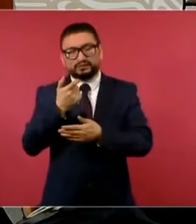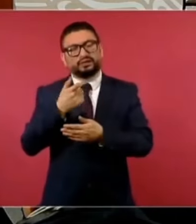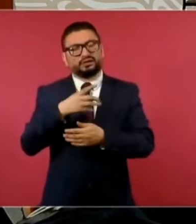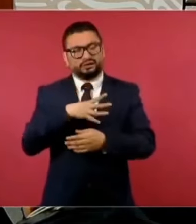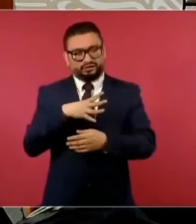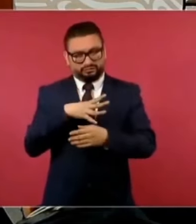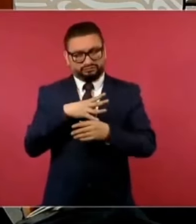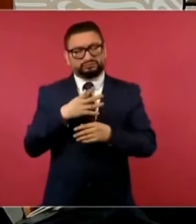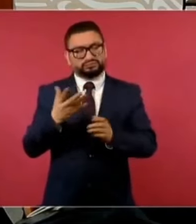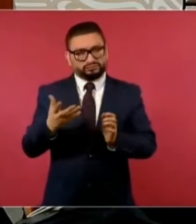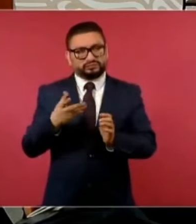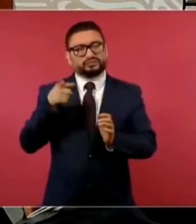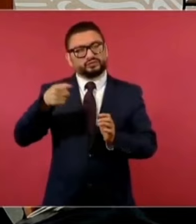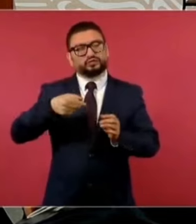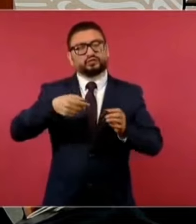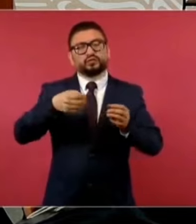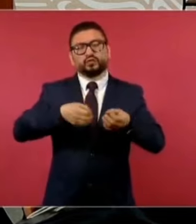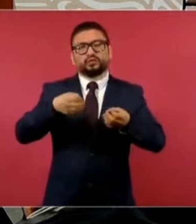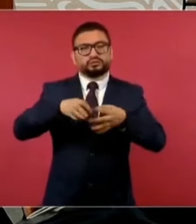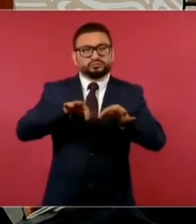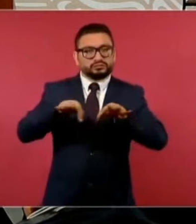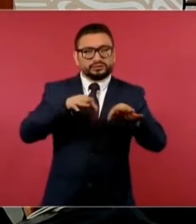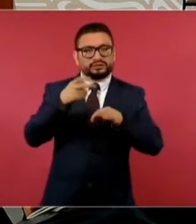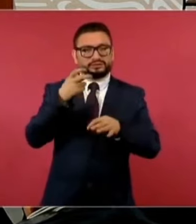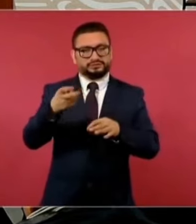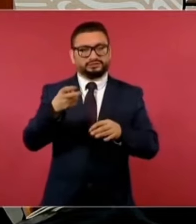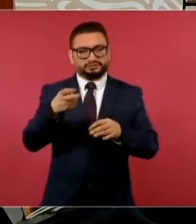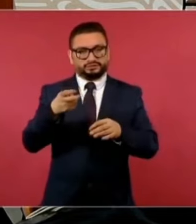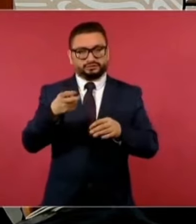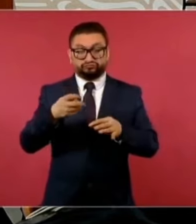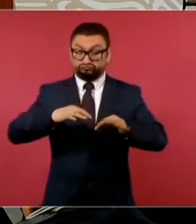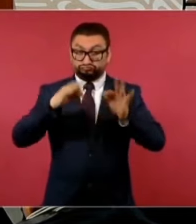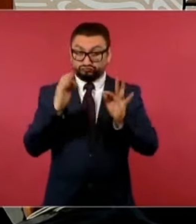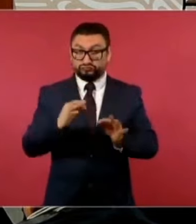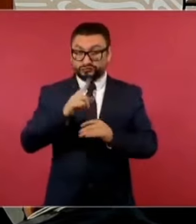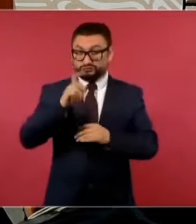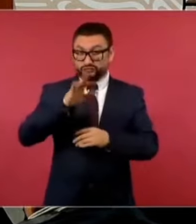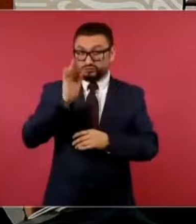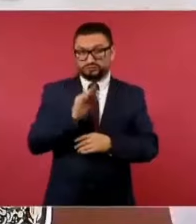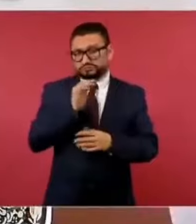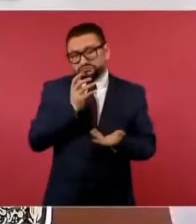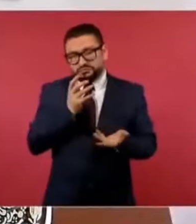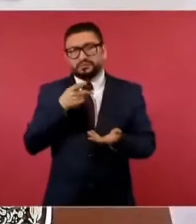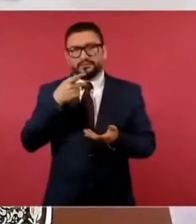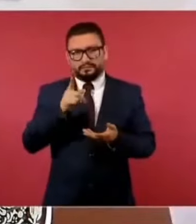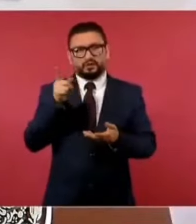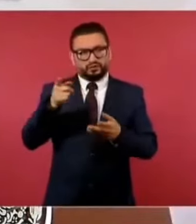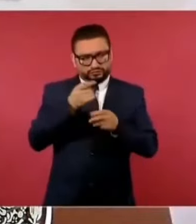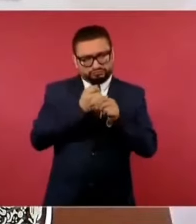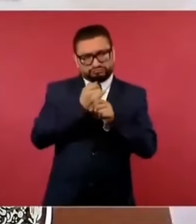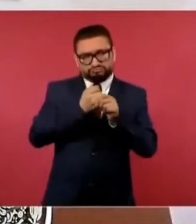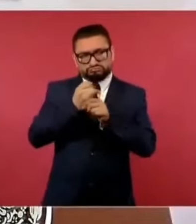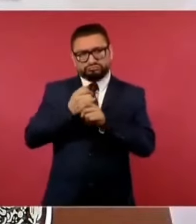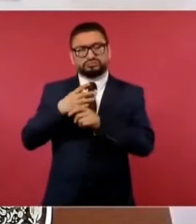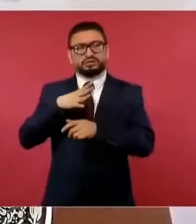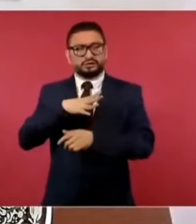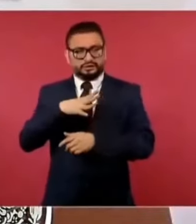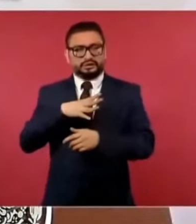Que opera, no opera tan bien como quisiéramos, pero sí llega a operar.